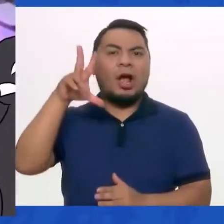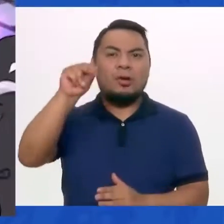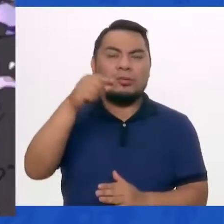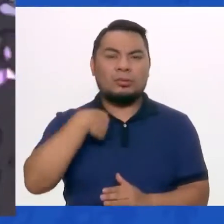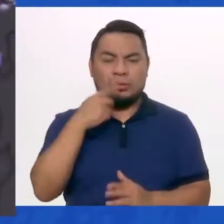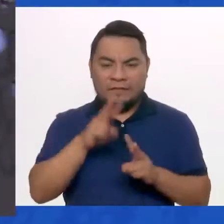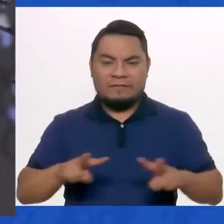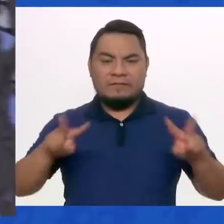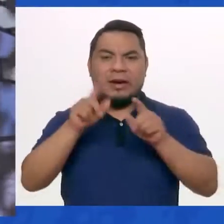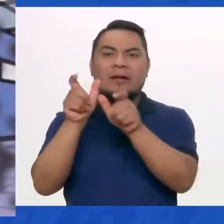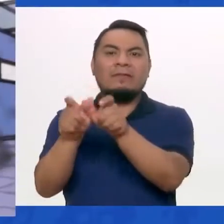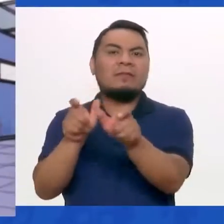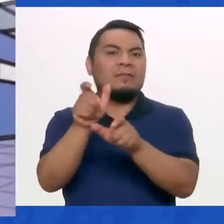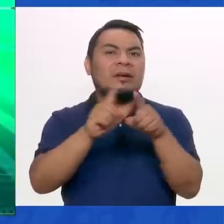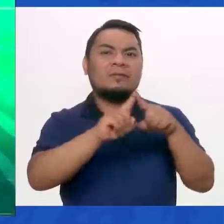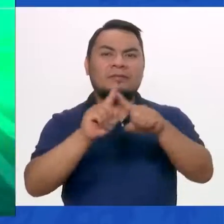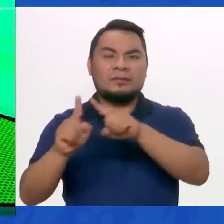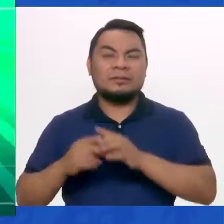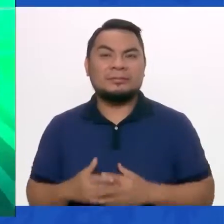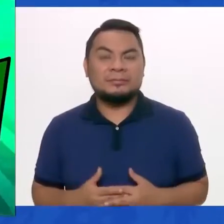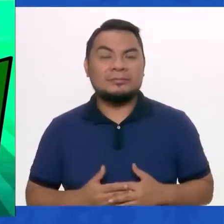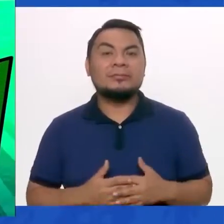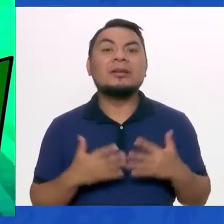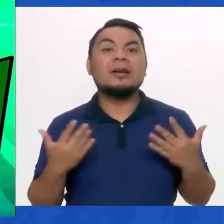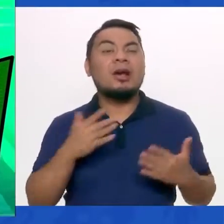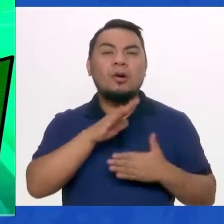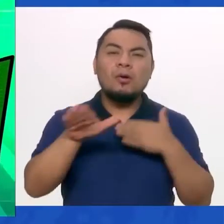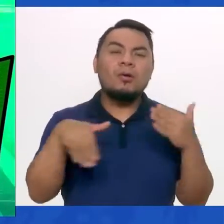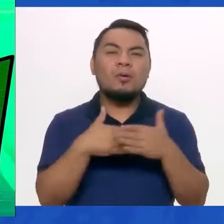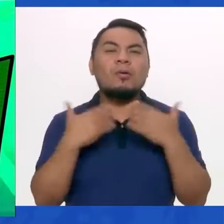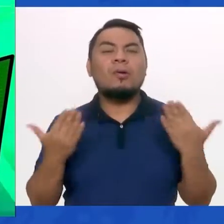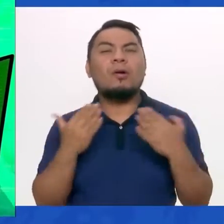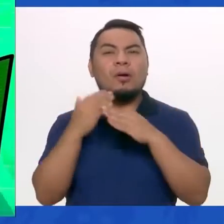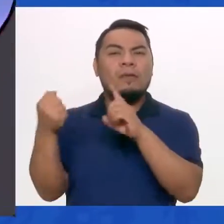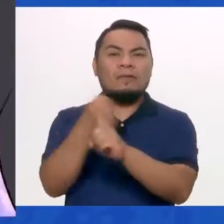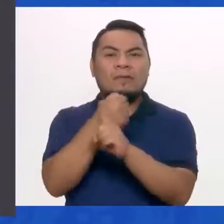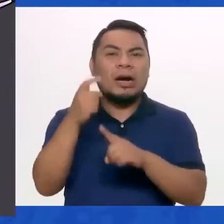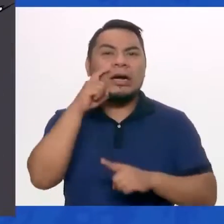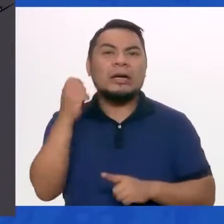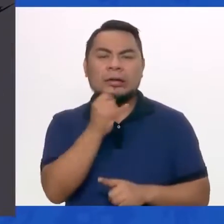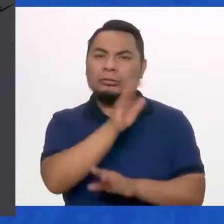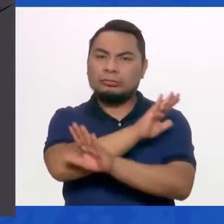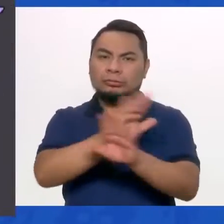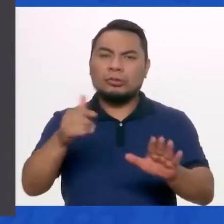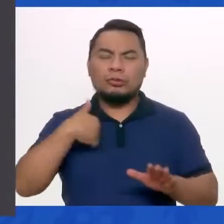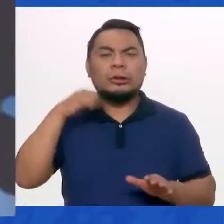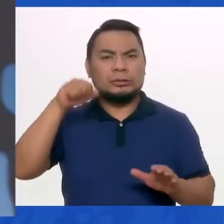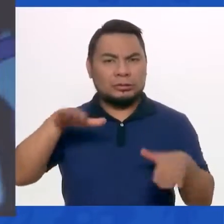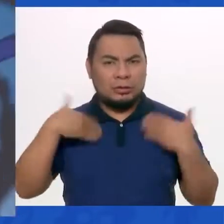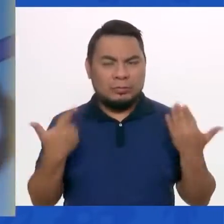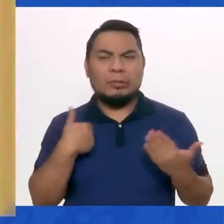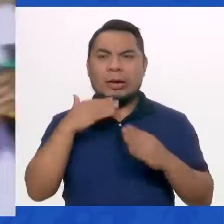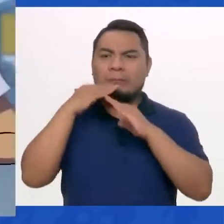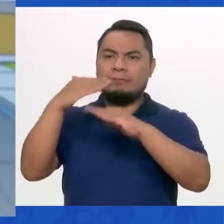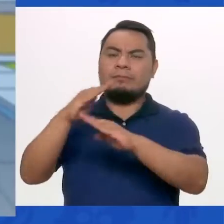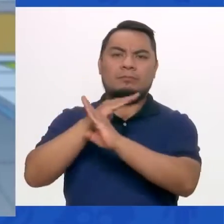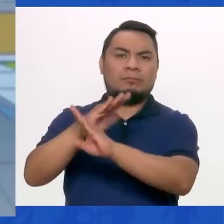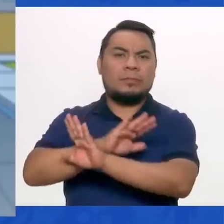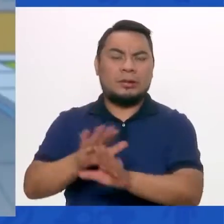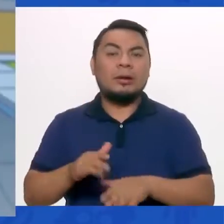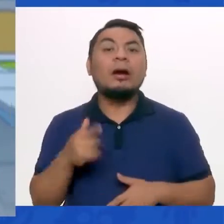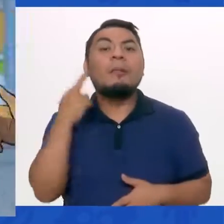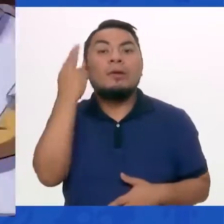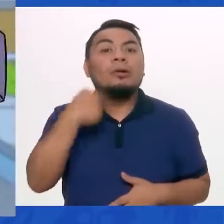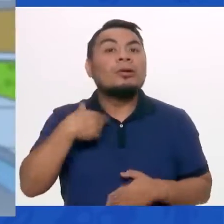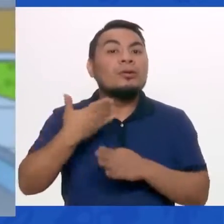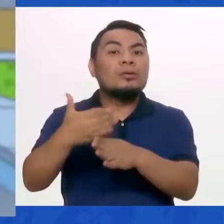Yo valoro la diversidad. Y no es no contra la violencia sexual. Yo soy capaz de poner límites. Por eso